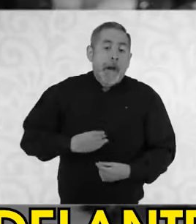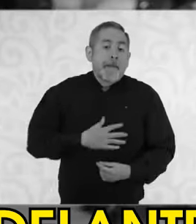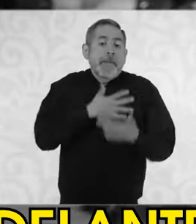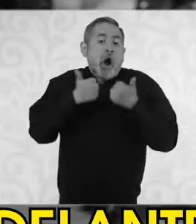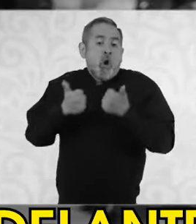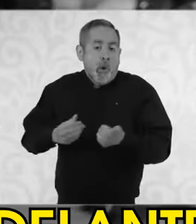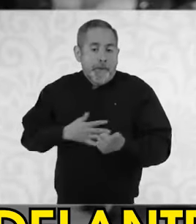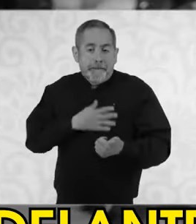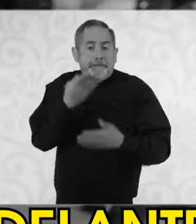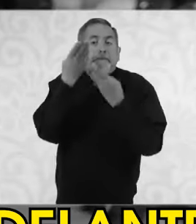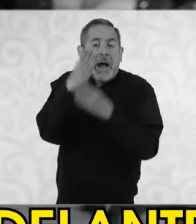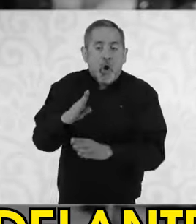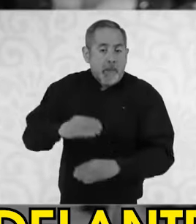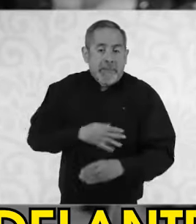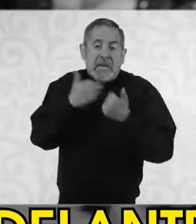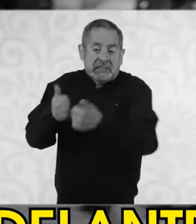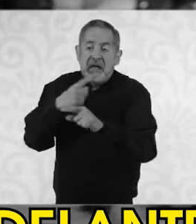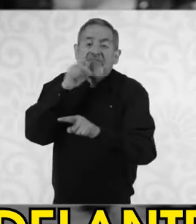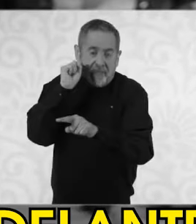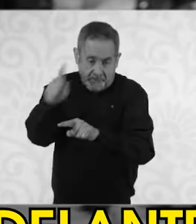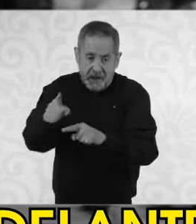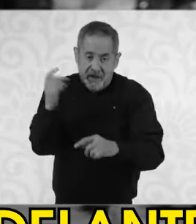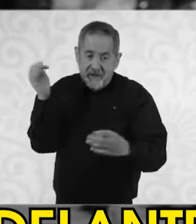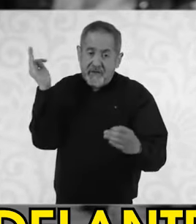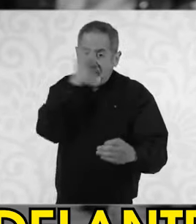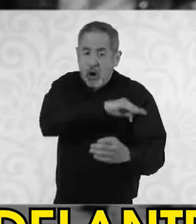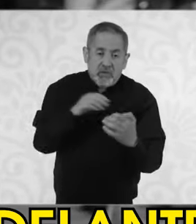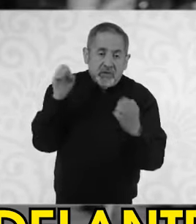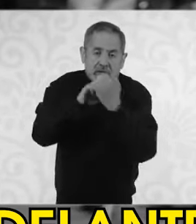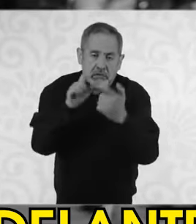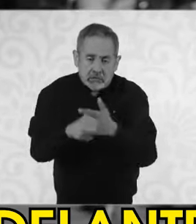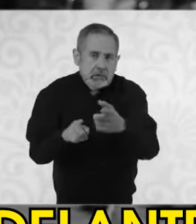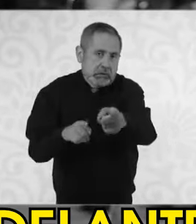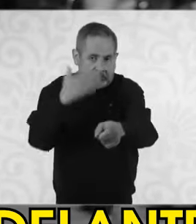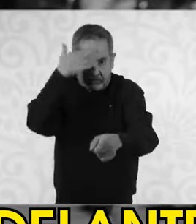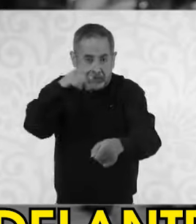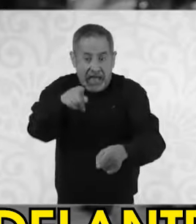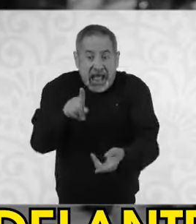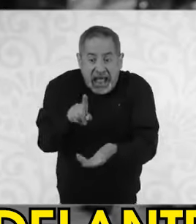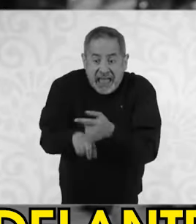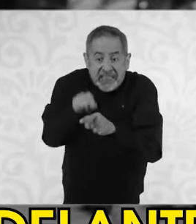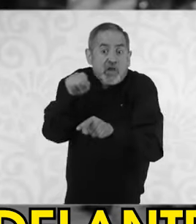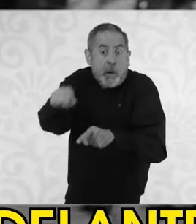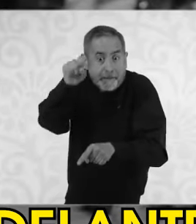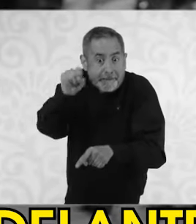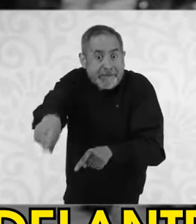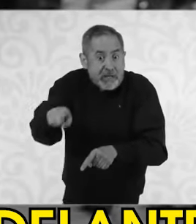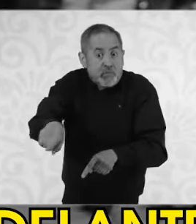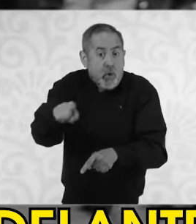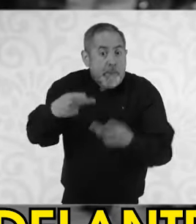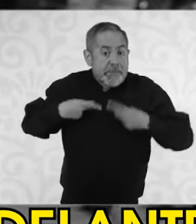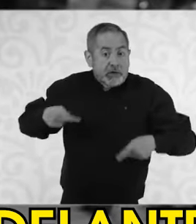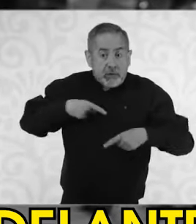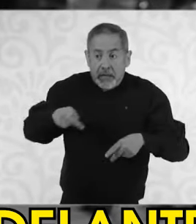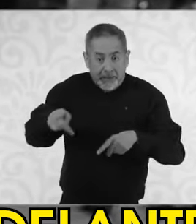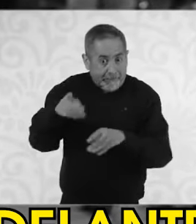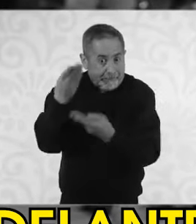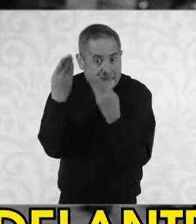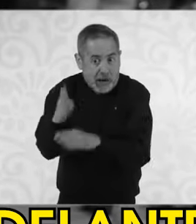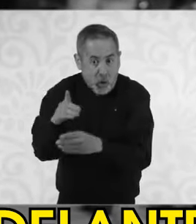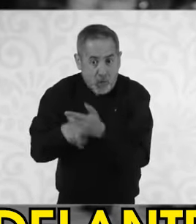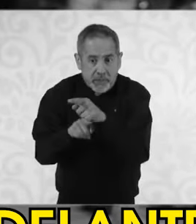Tengo entendido o debe de ser que usted ya tenga conocimiento de cómo inclusive personal al interior de los bancos del bienestar están